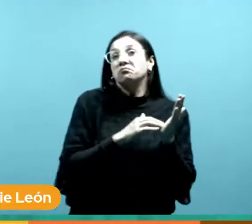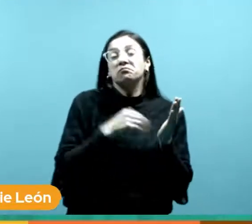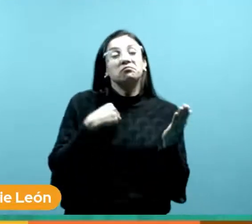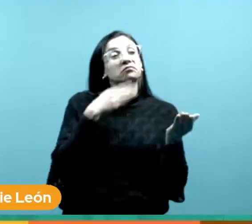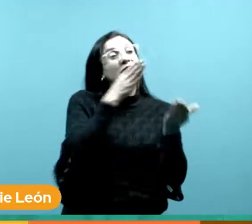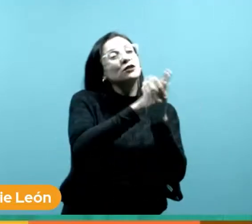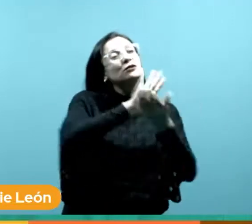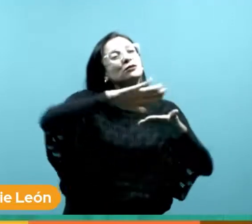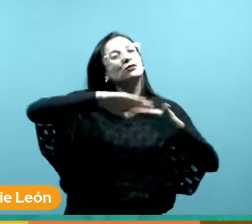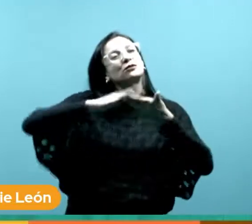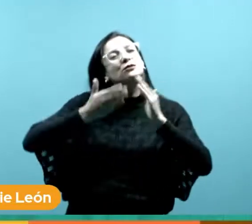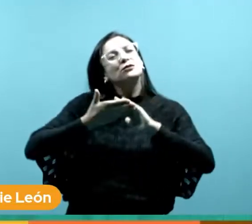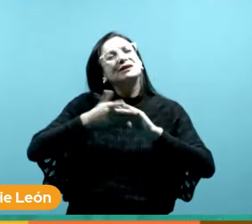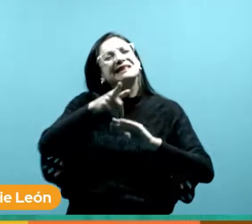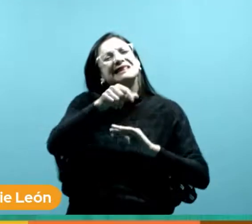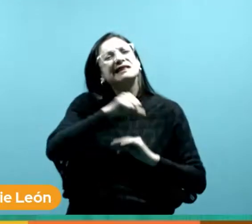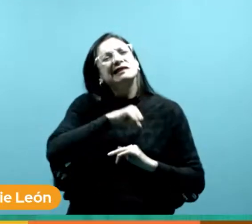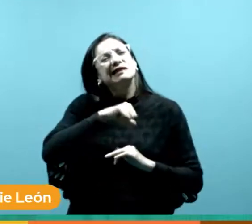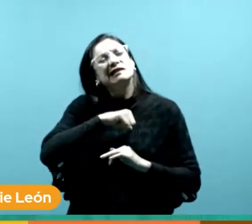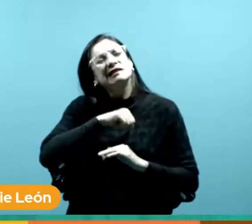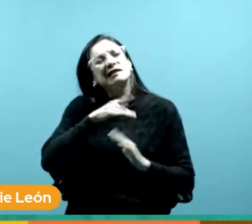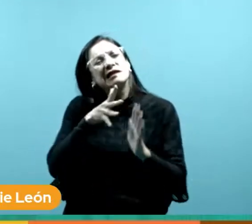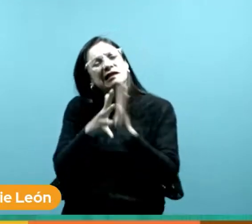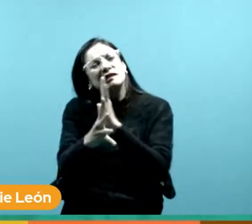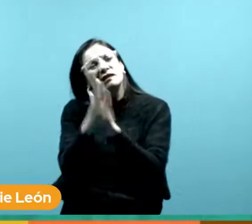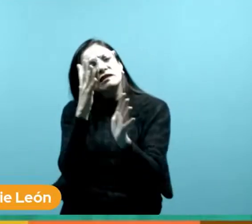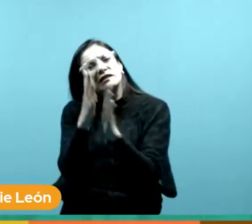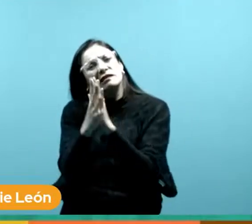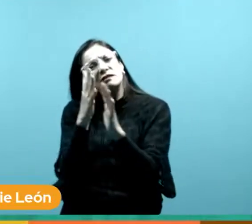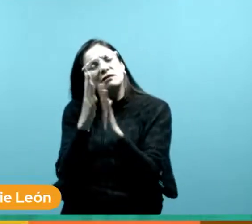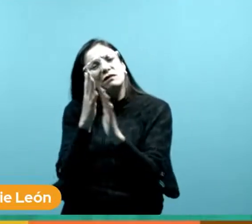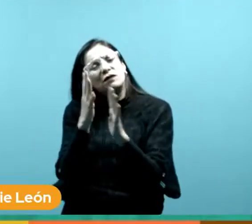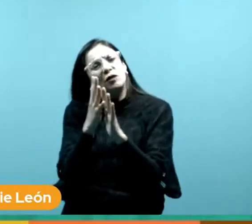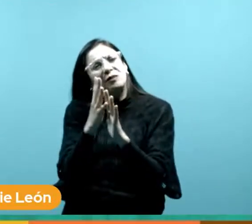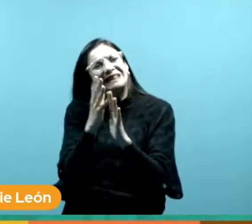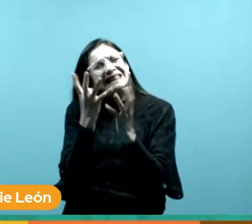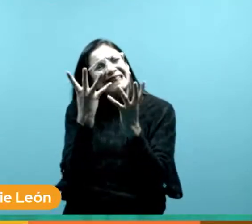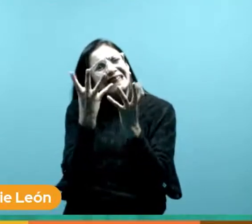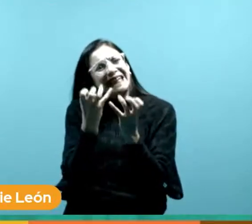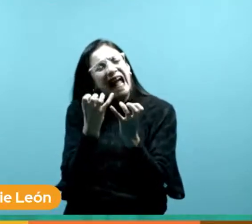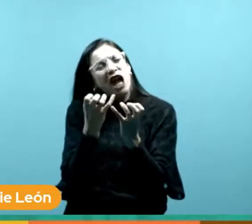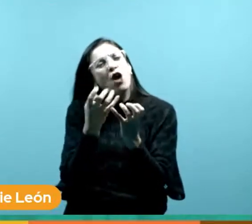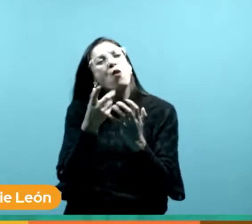que tipo de información quisiera llevarse a los archivos